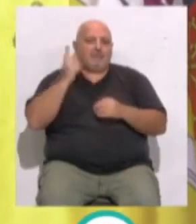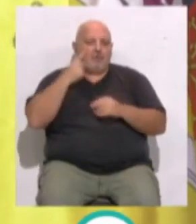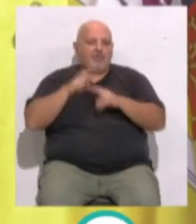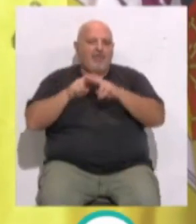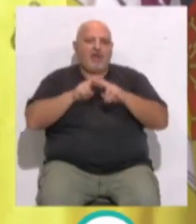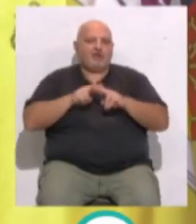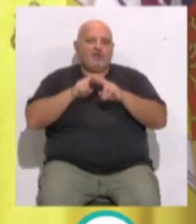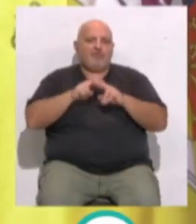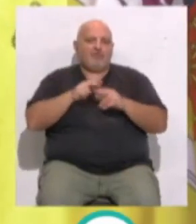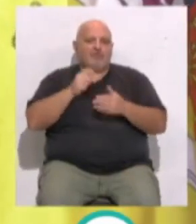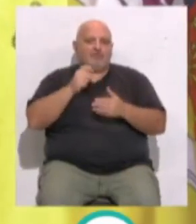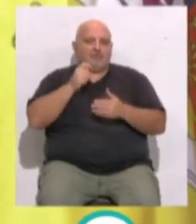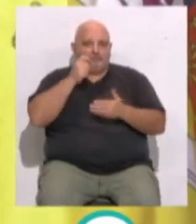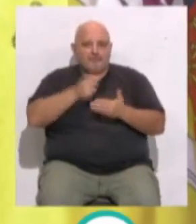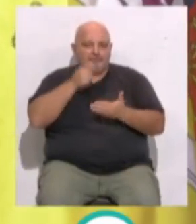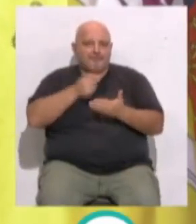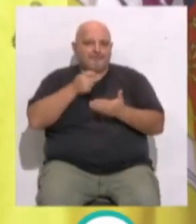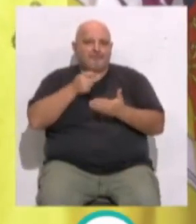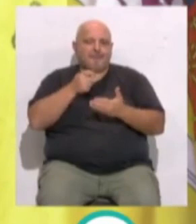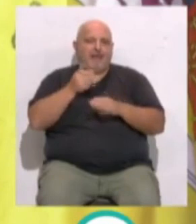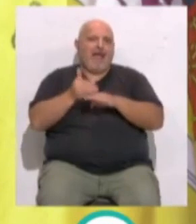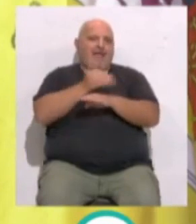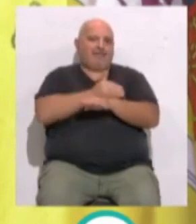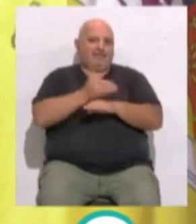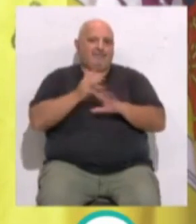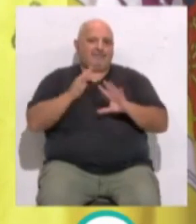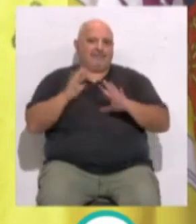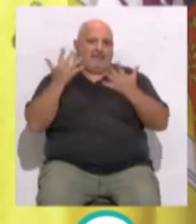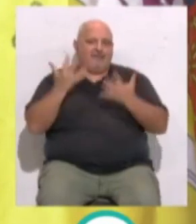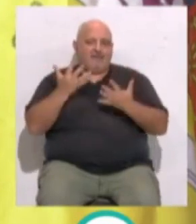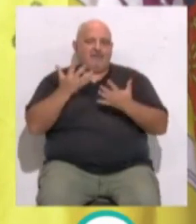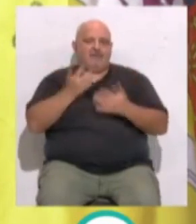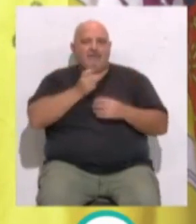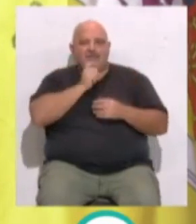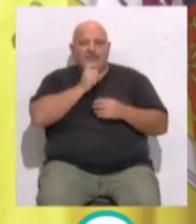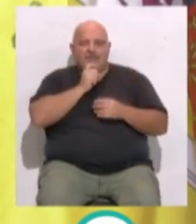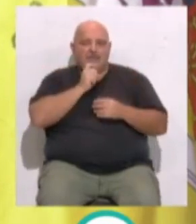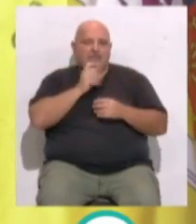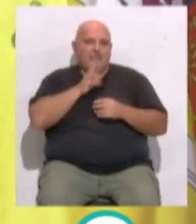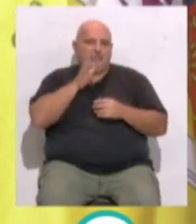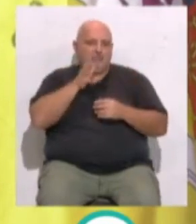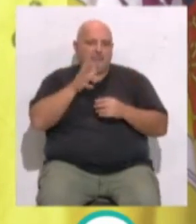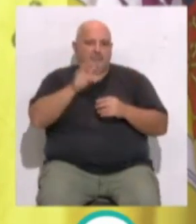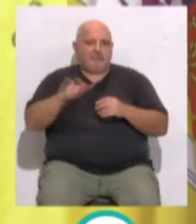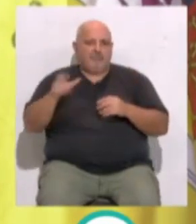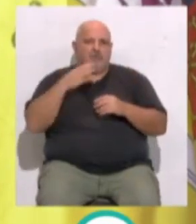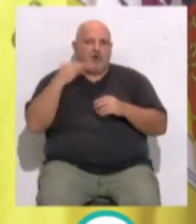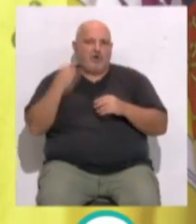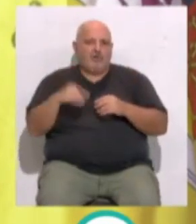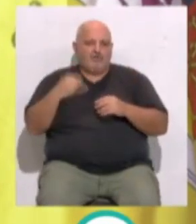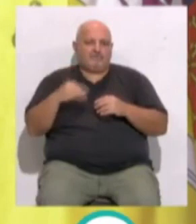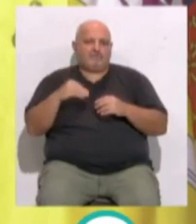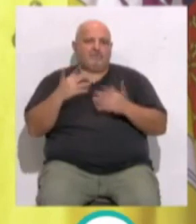esa enfermedad de Alzheimer en casos que son más difíciles de diagnosticar, en que son personas más jóvenes,